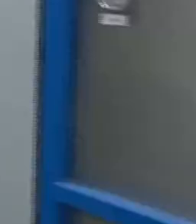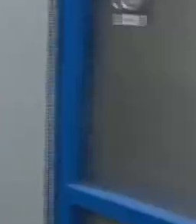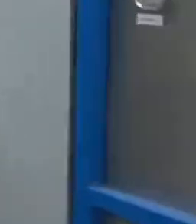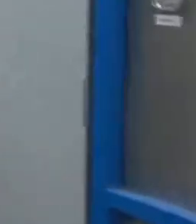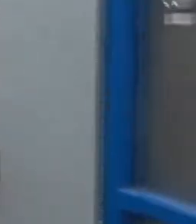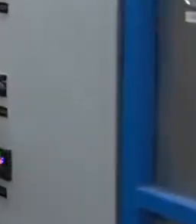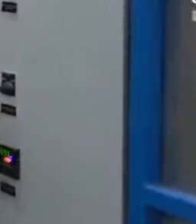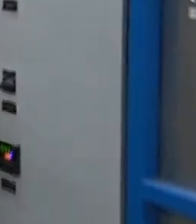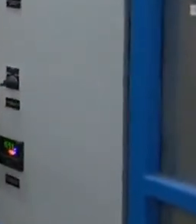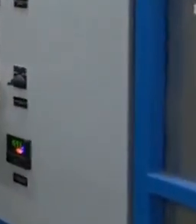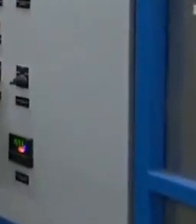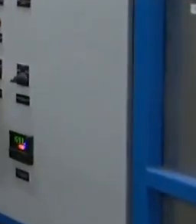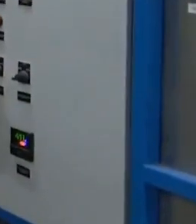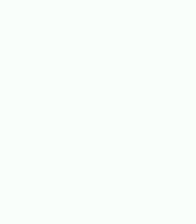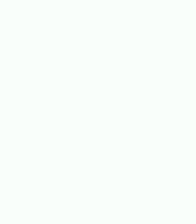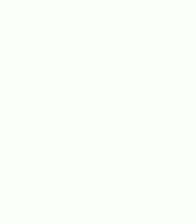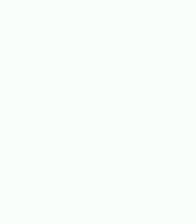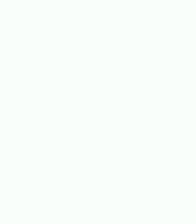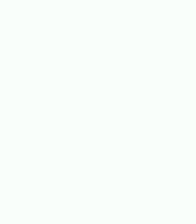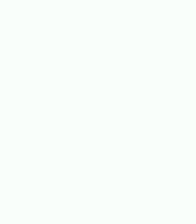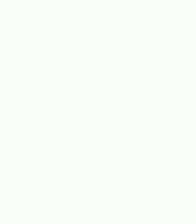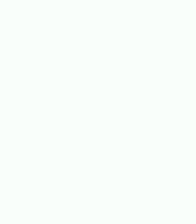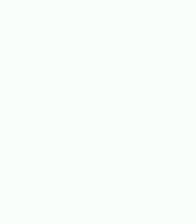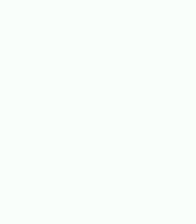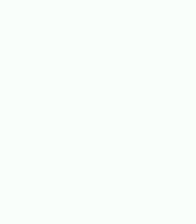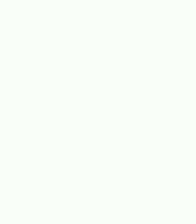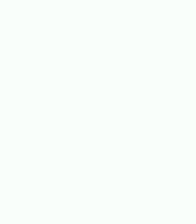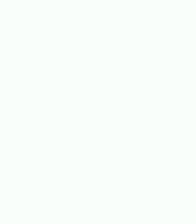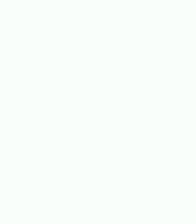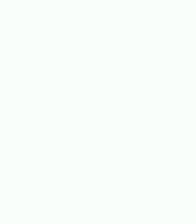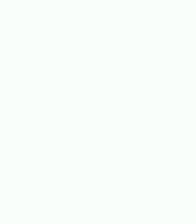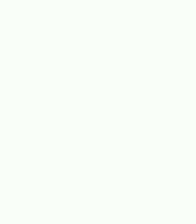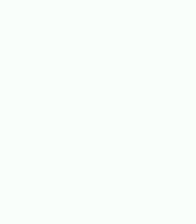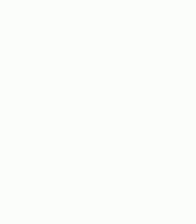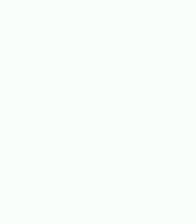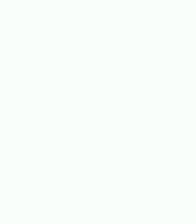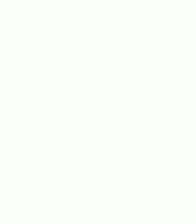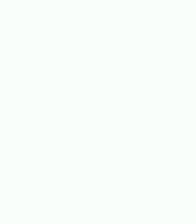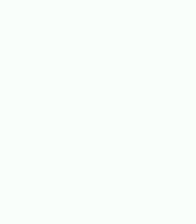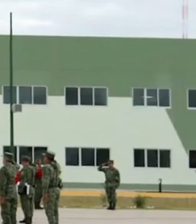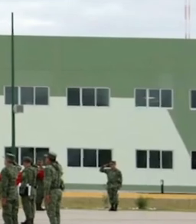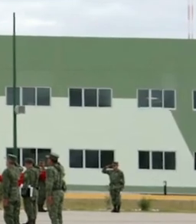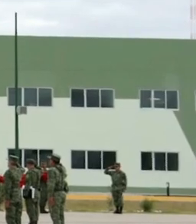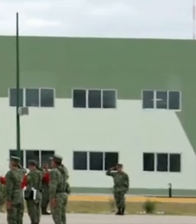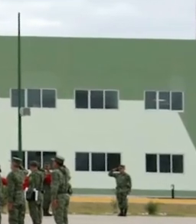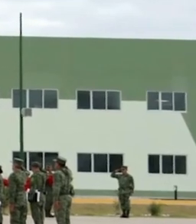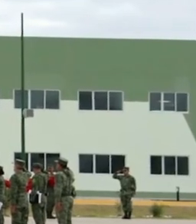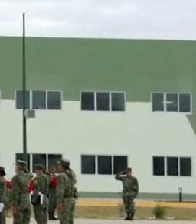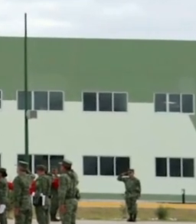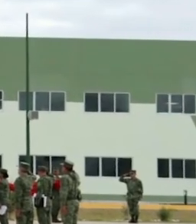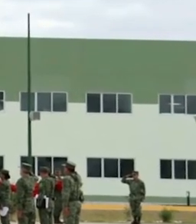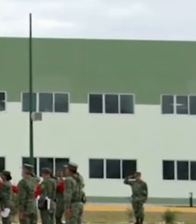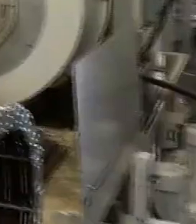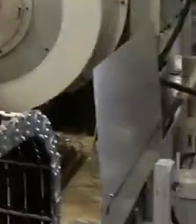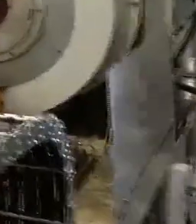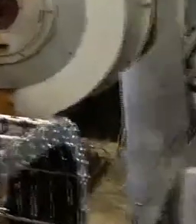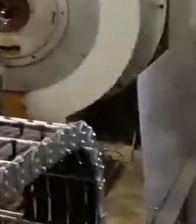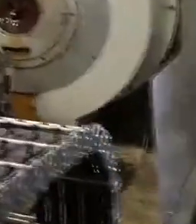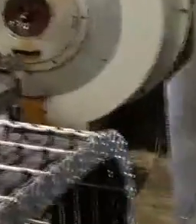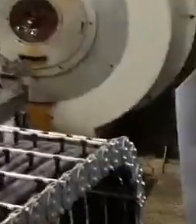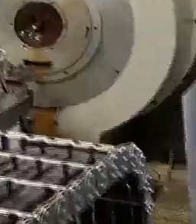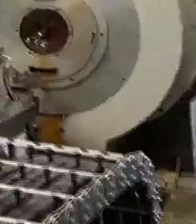responsable, competitiva y moderna, demostrando a lo largo de más de 107 años de historia que ha evolucionado en